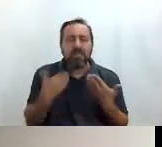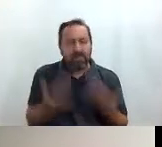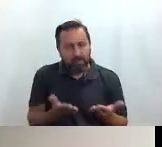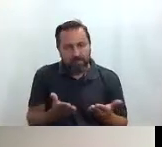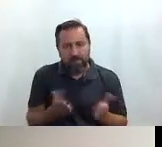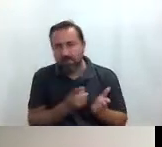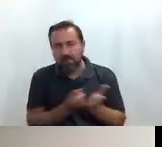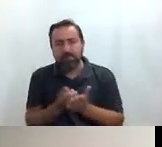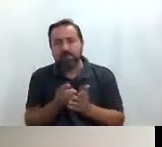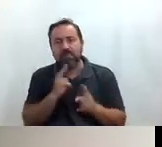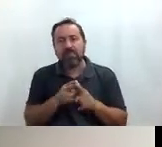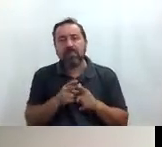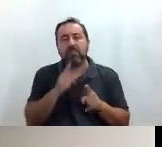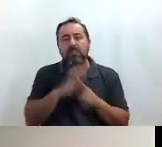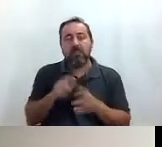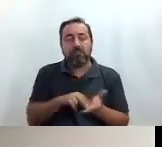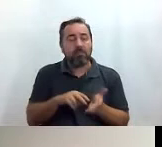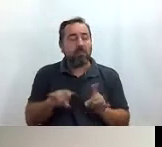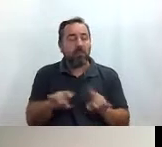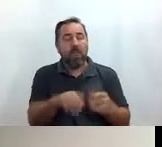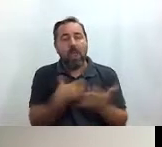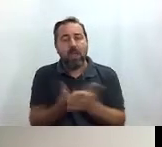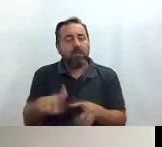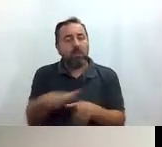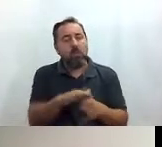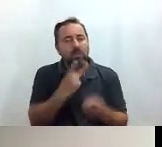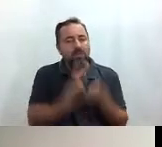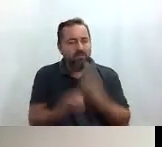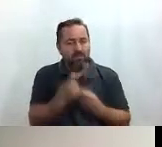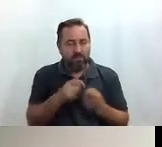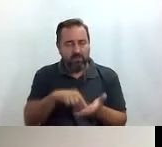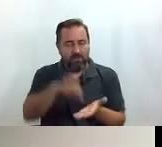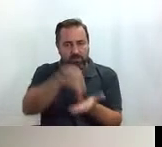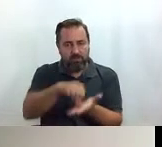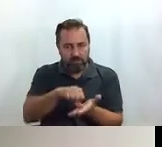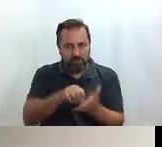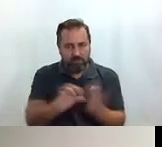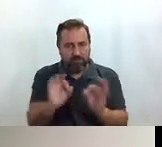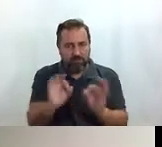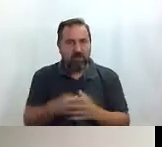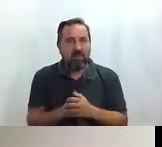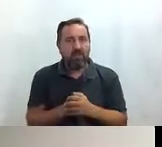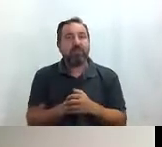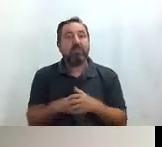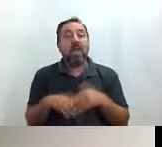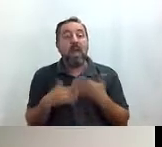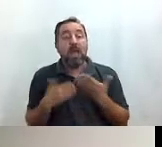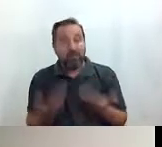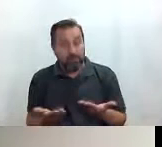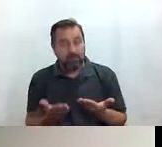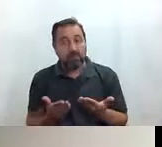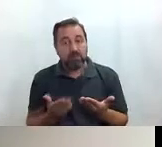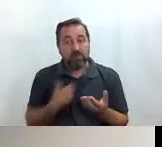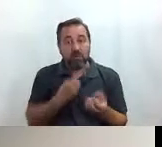potáctiles que conducen hasta el puesto de información especializada. Además, contaros que